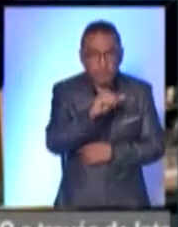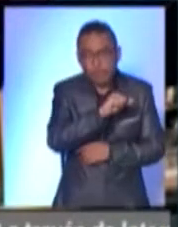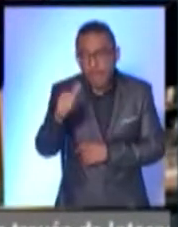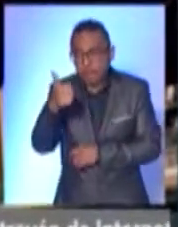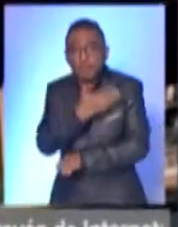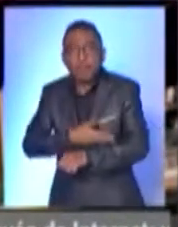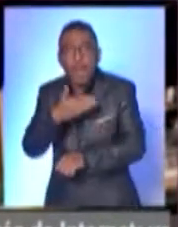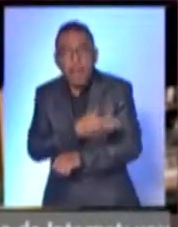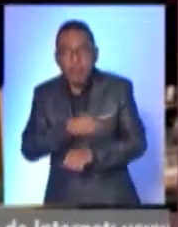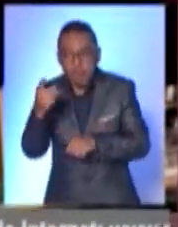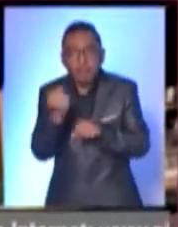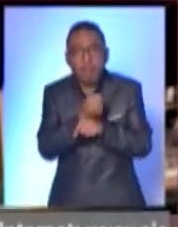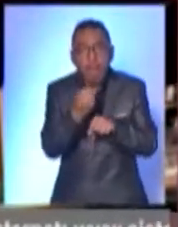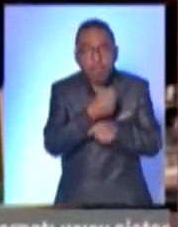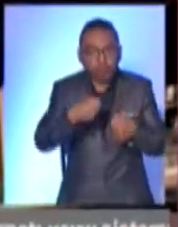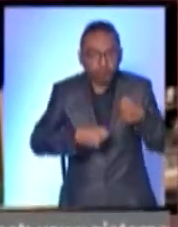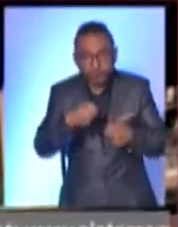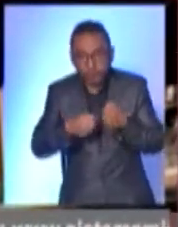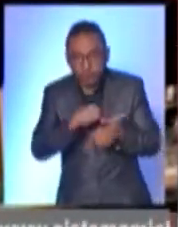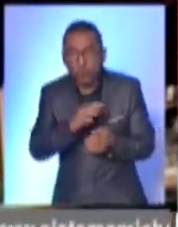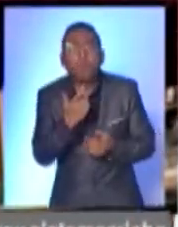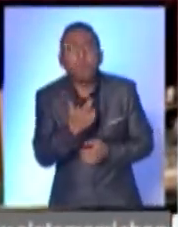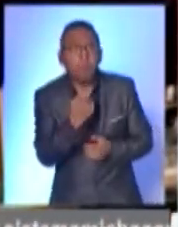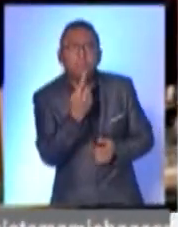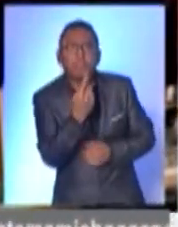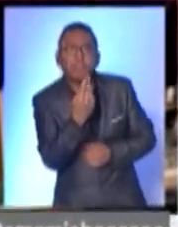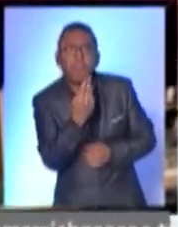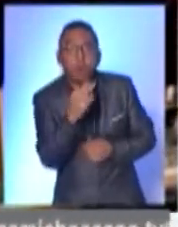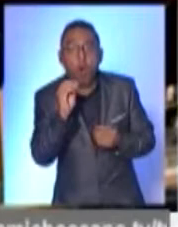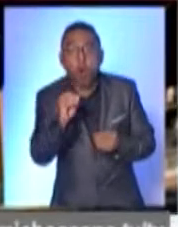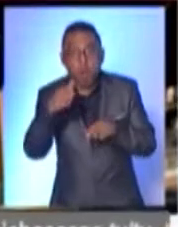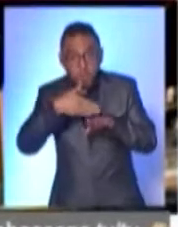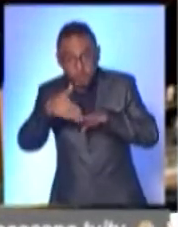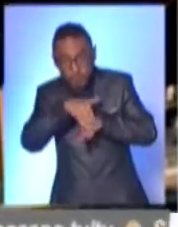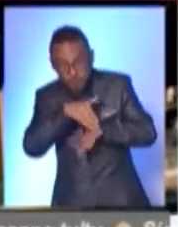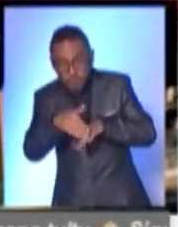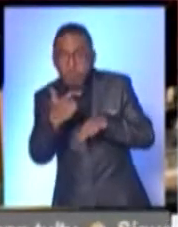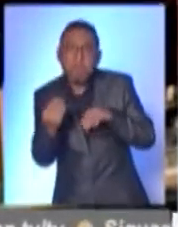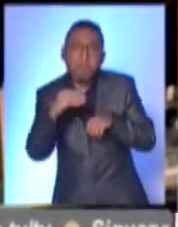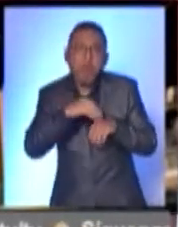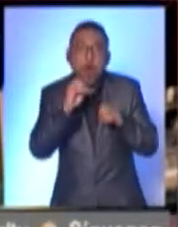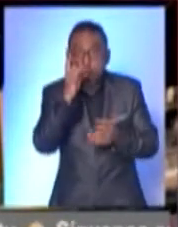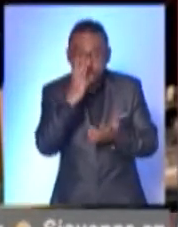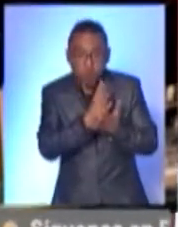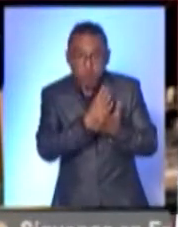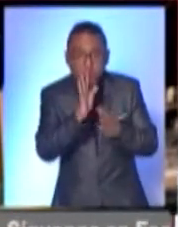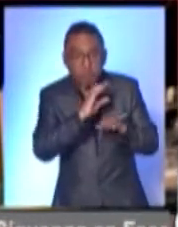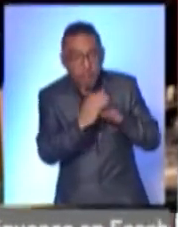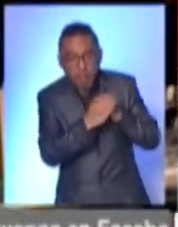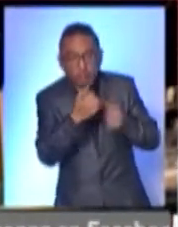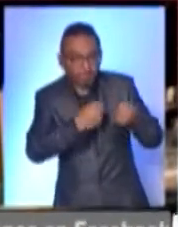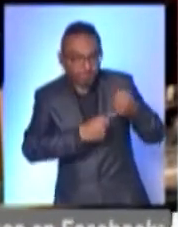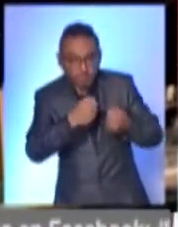la tarde. Veinticinco pesos la boleada, y nomás pues si es con tinta, es igual, y si es la pura boleada también es veinticinco pesos.